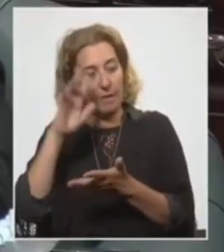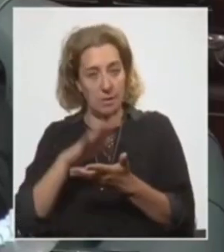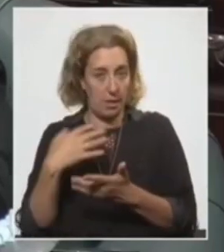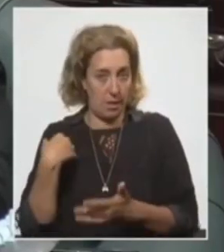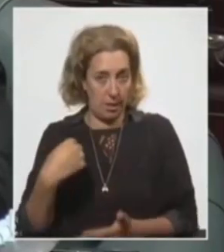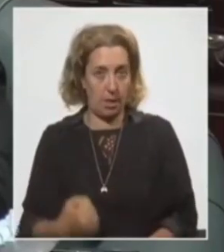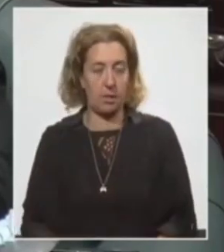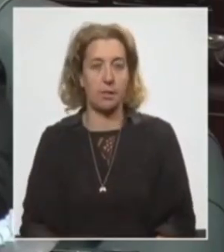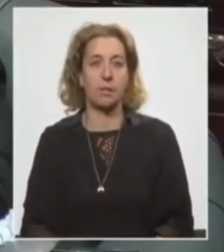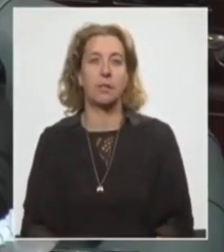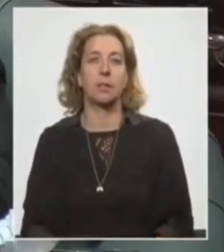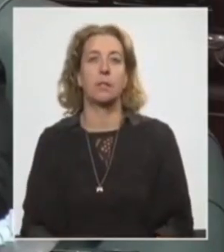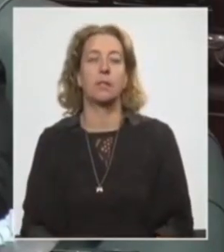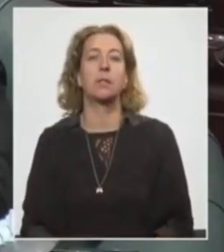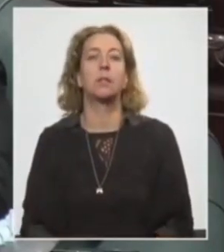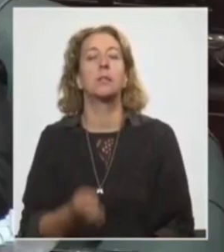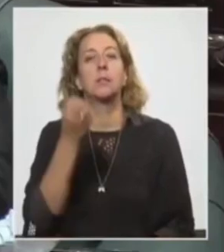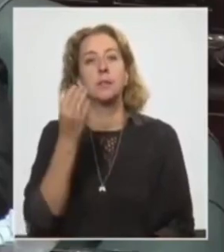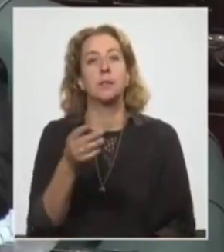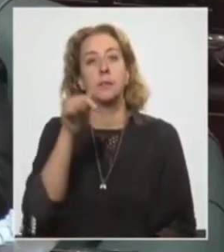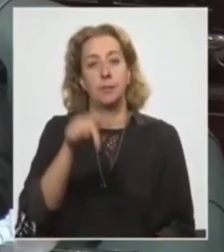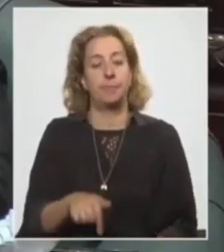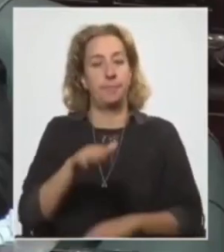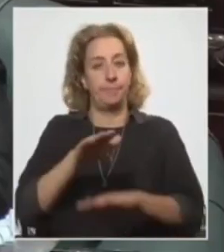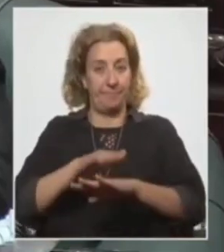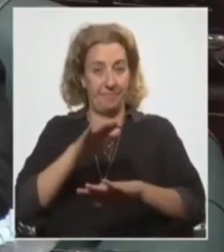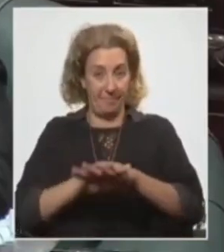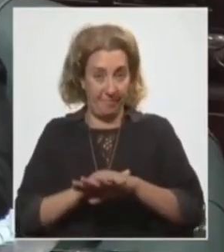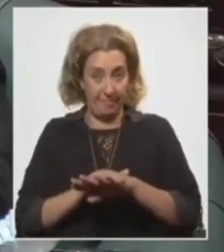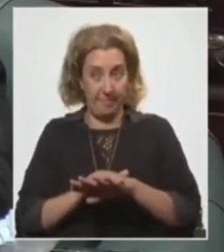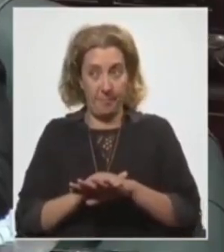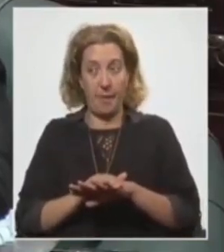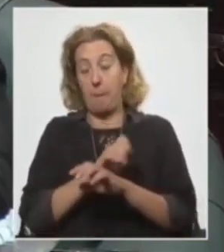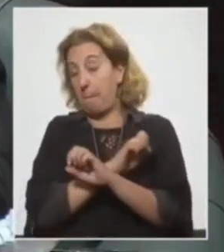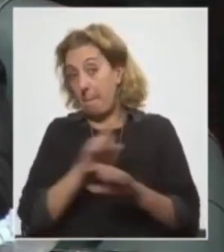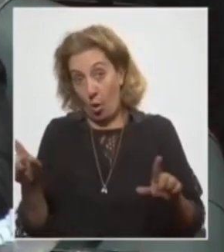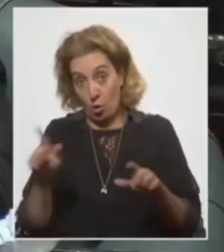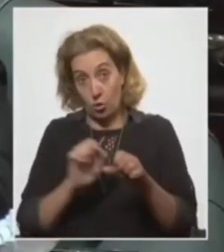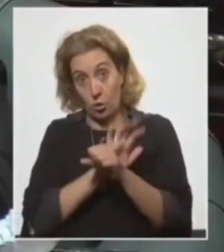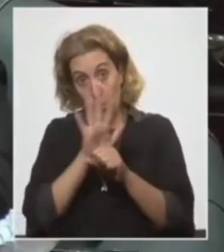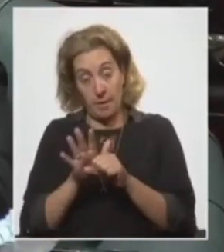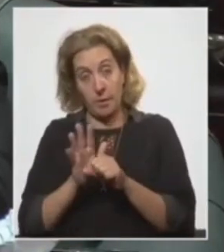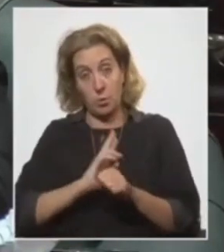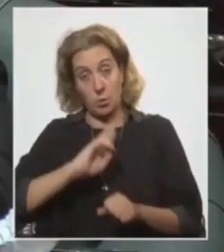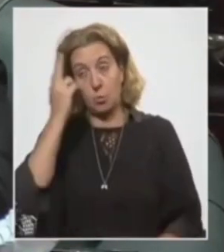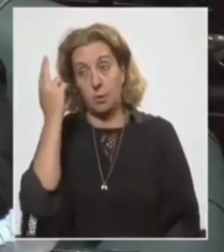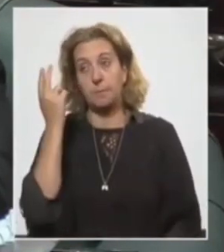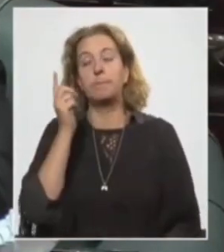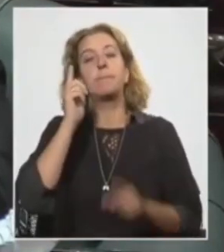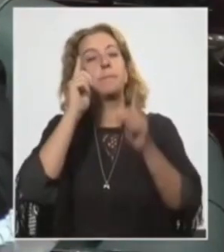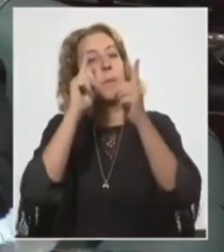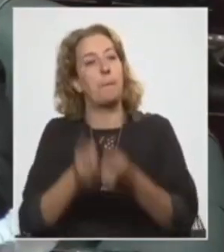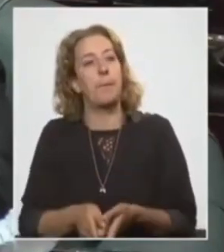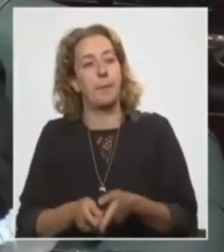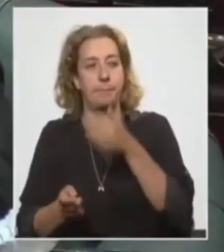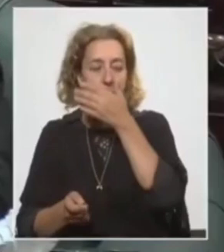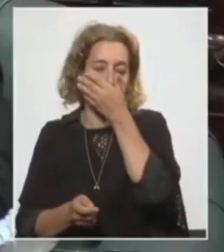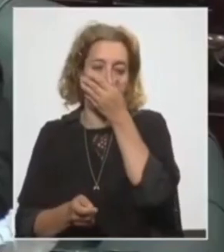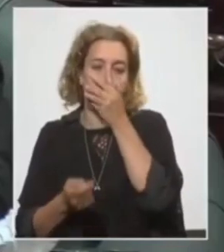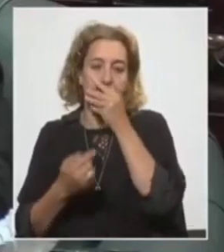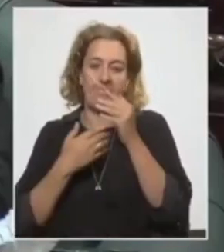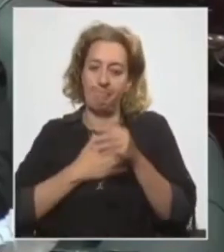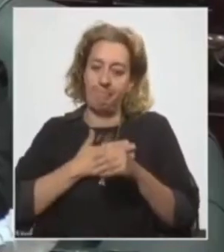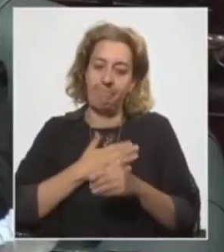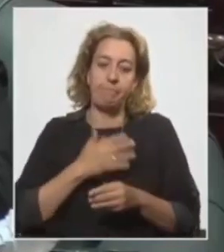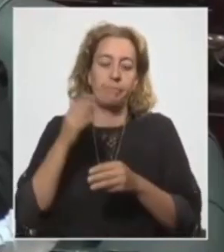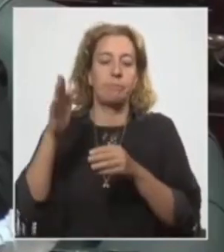sanitario. Y por lo tanto, en este momento del recrudecimiento del coronavirus en Uruguay, también acompañamos el